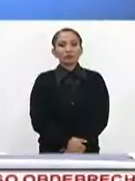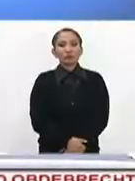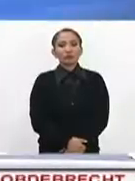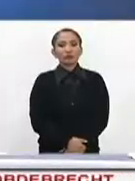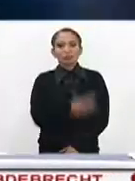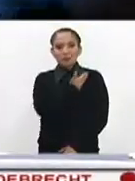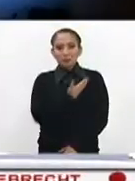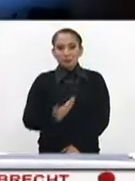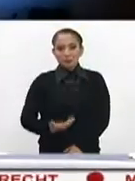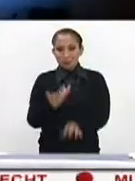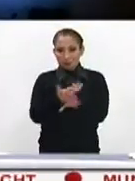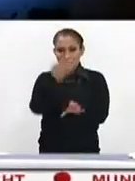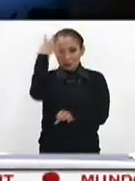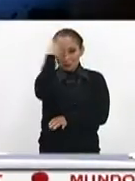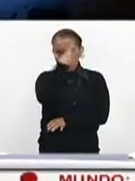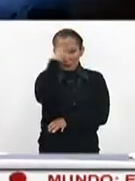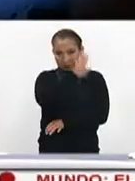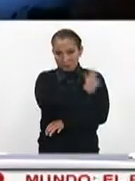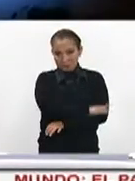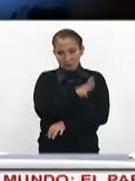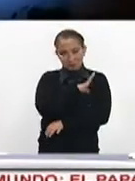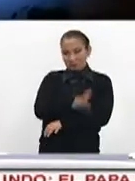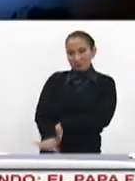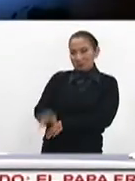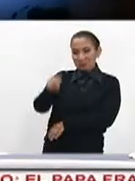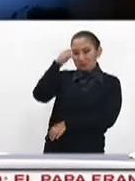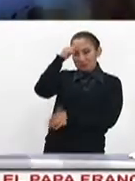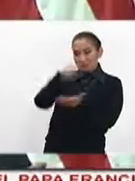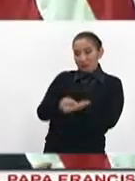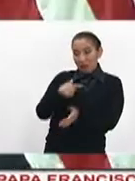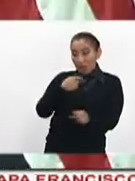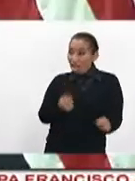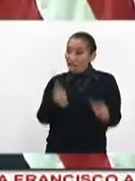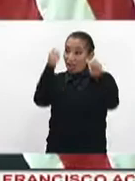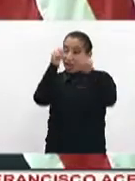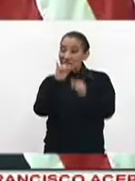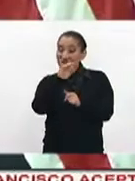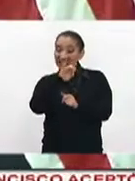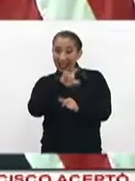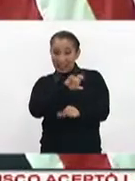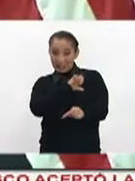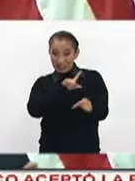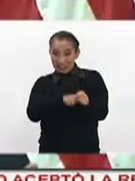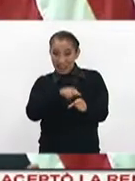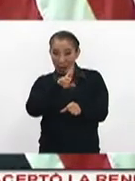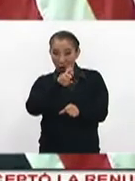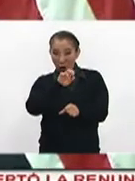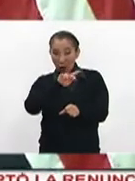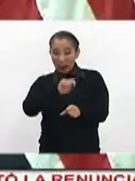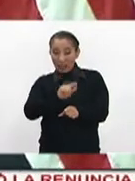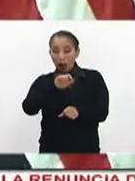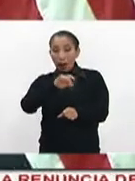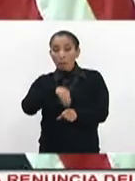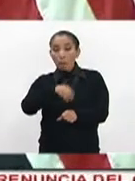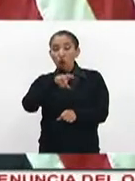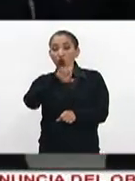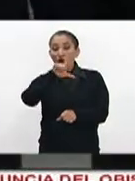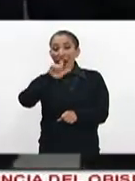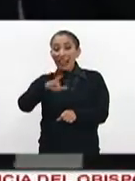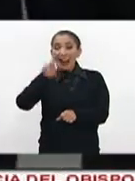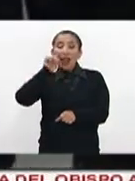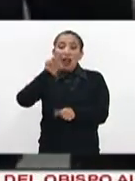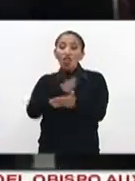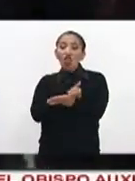El presidente de Estados Unidos, Donald Trump, rechazó que considere despedir al fiscal especial Robert Mueller, quien investiga el presunto